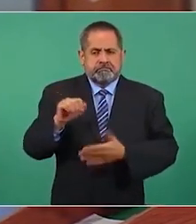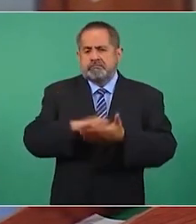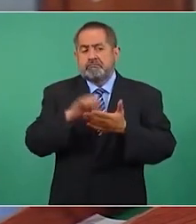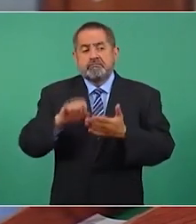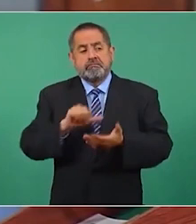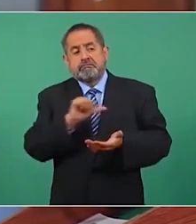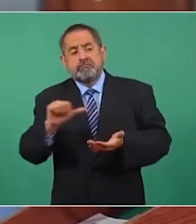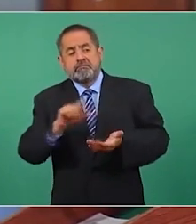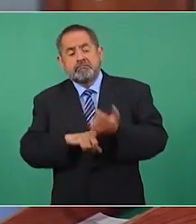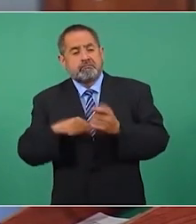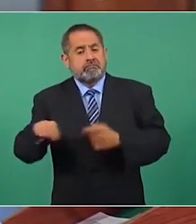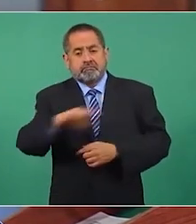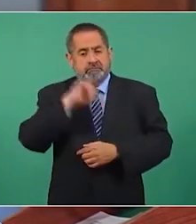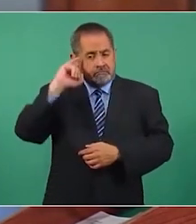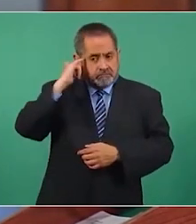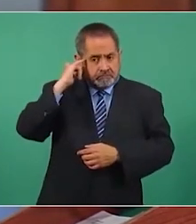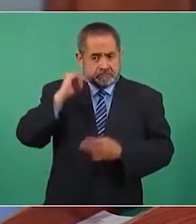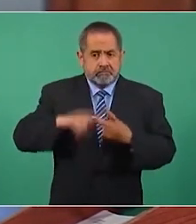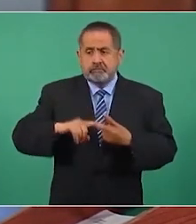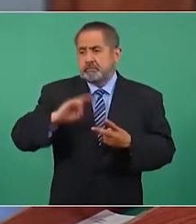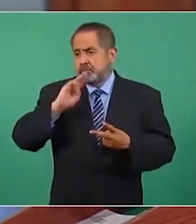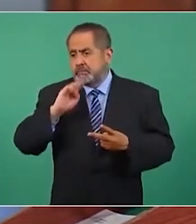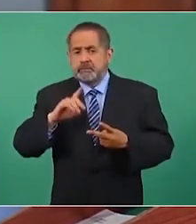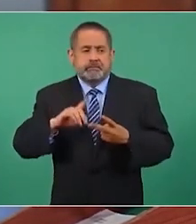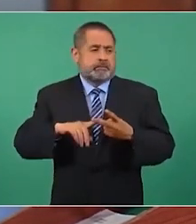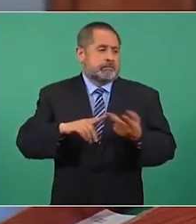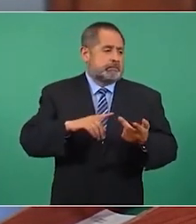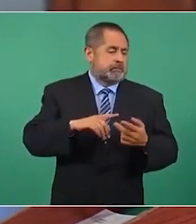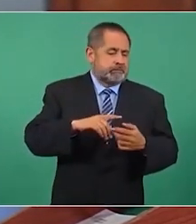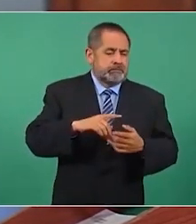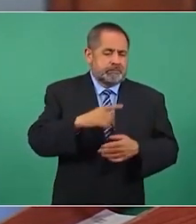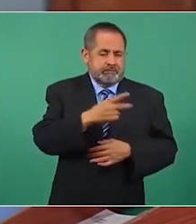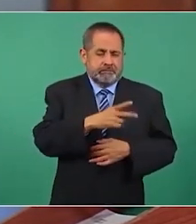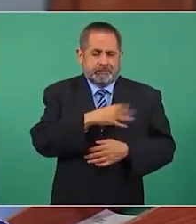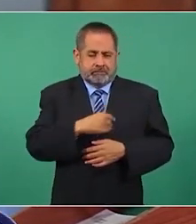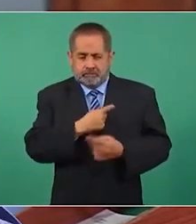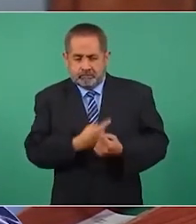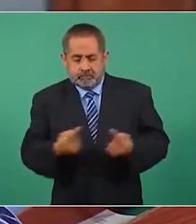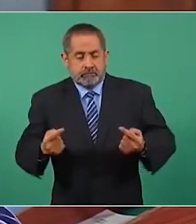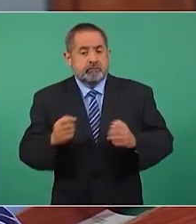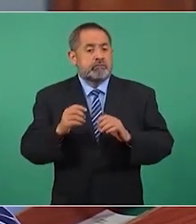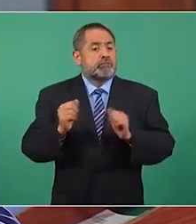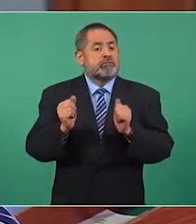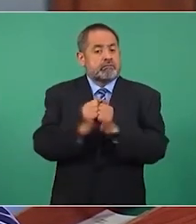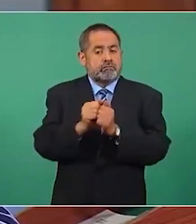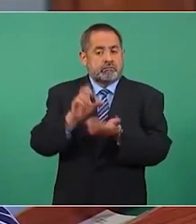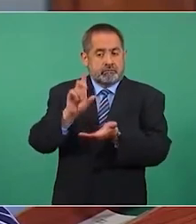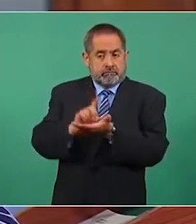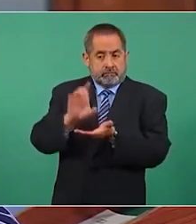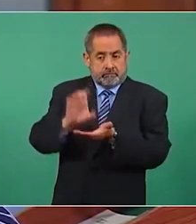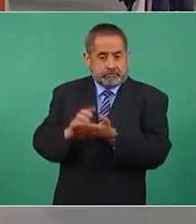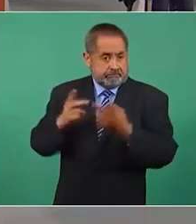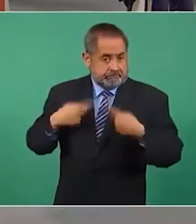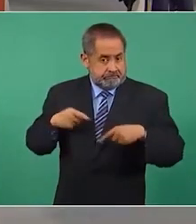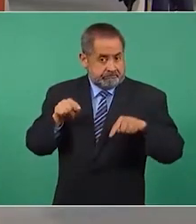indígena madres jefas de familia y personas con discapacidad